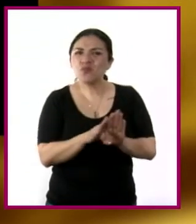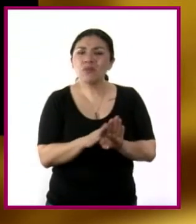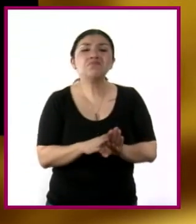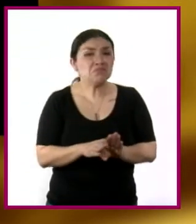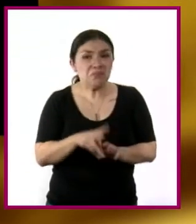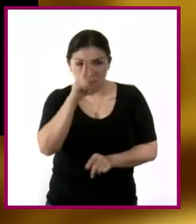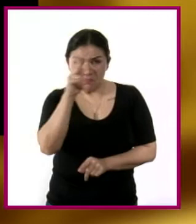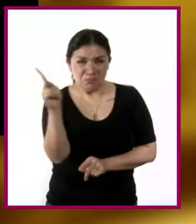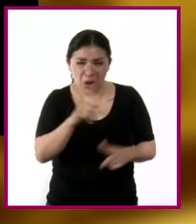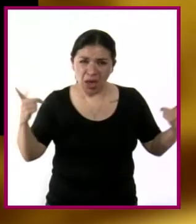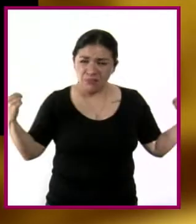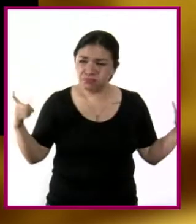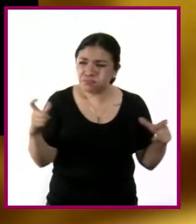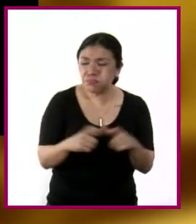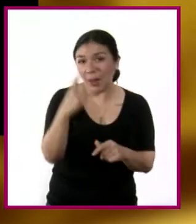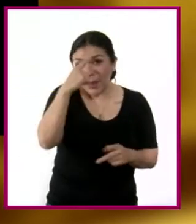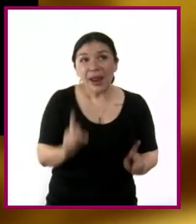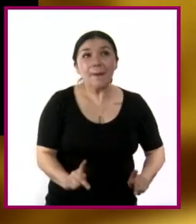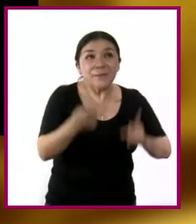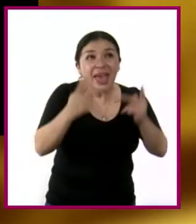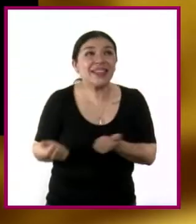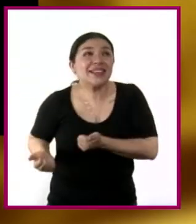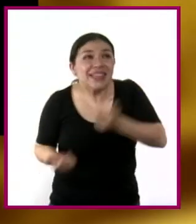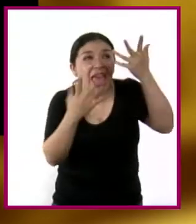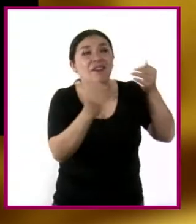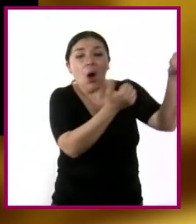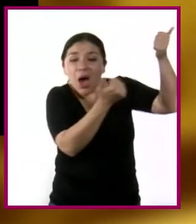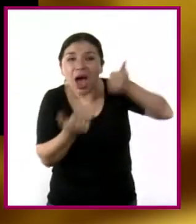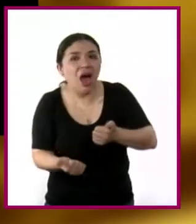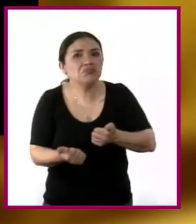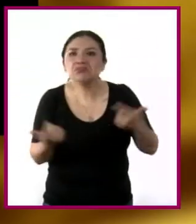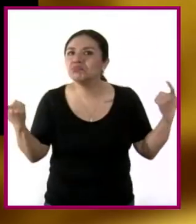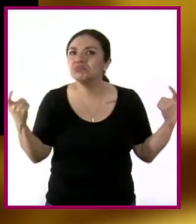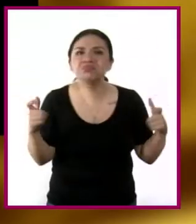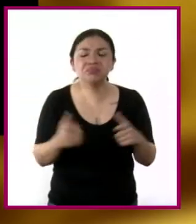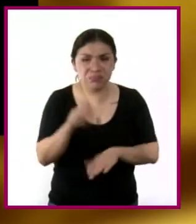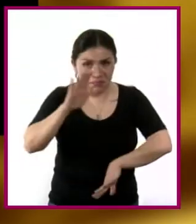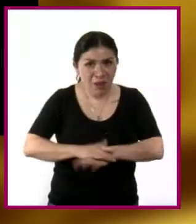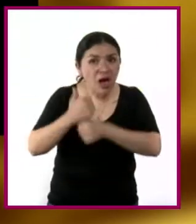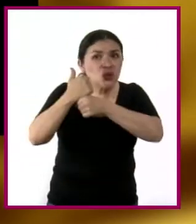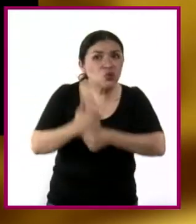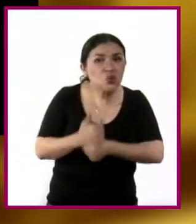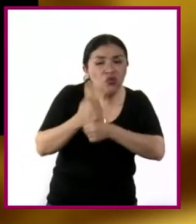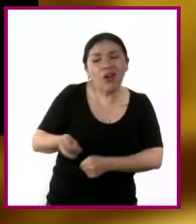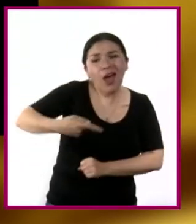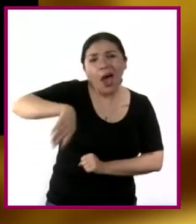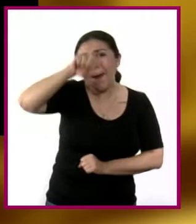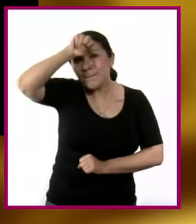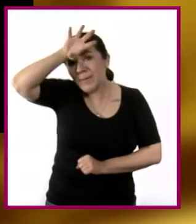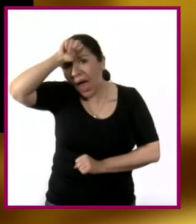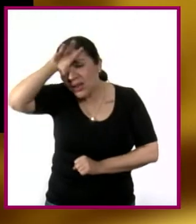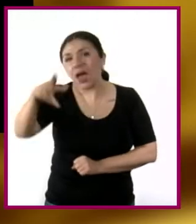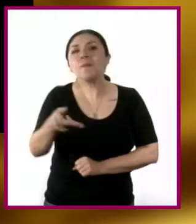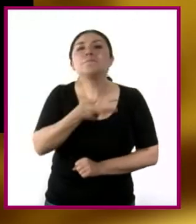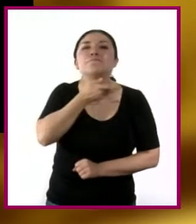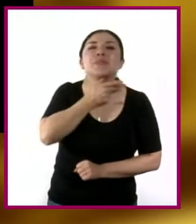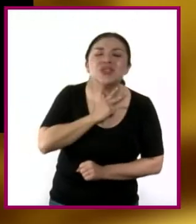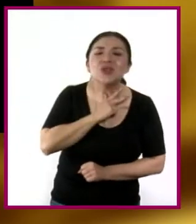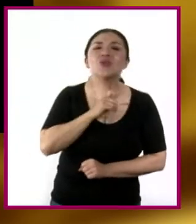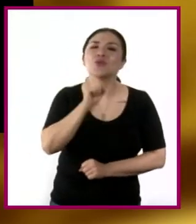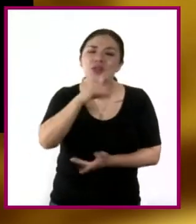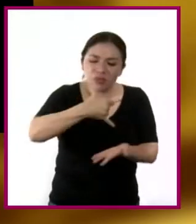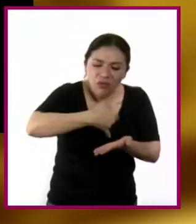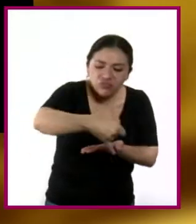disminución de las importaciones y exportaciones que afectó tanto al sector minero y petrolero como a la